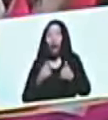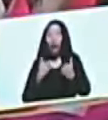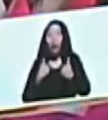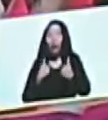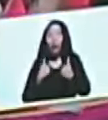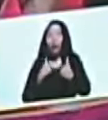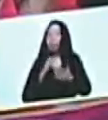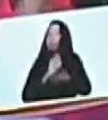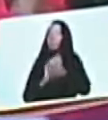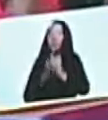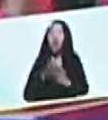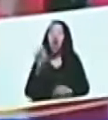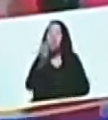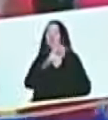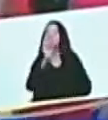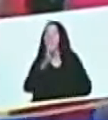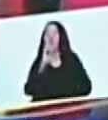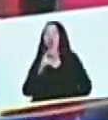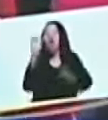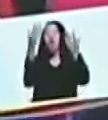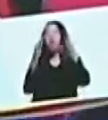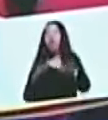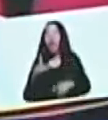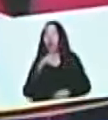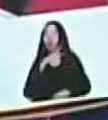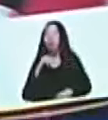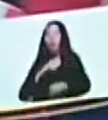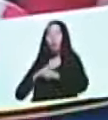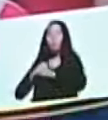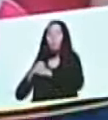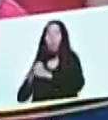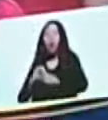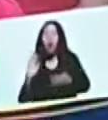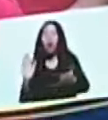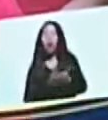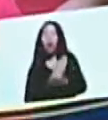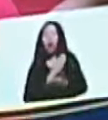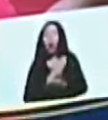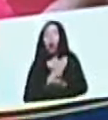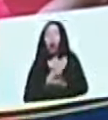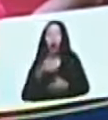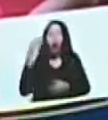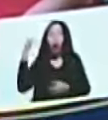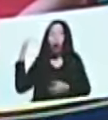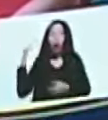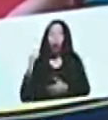va a haber navidades, no va a haber béisbol, nos quitaron el béisbol, decide Santos Amaral,